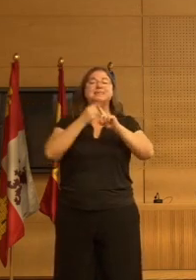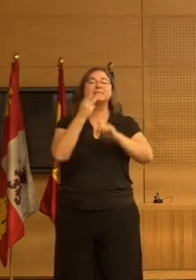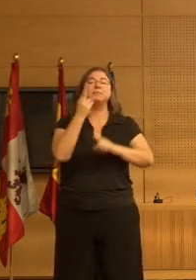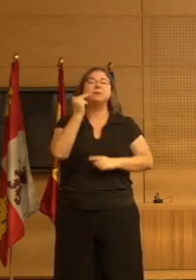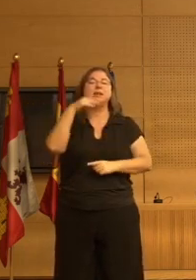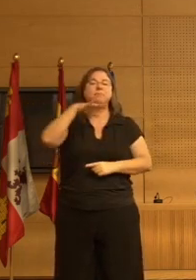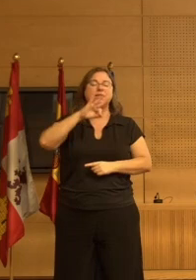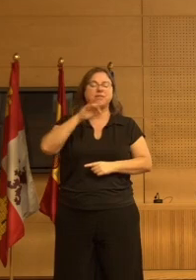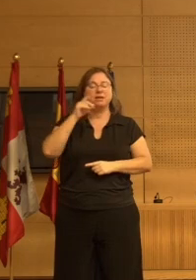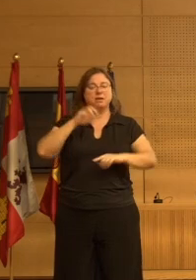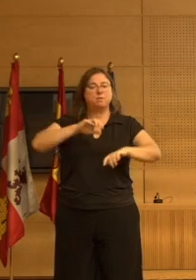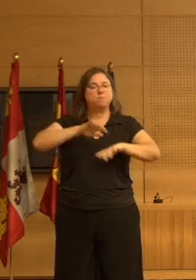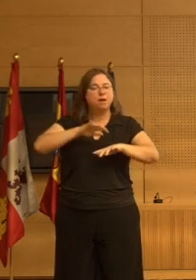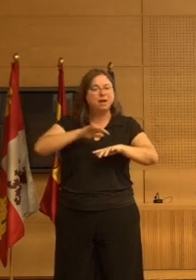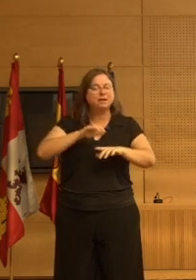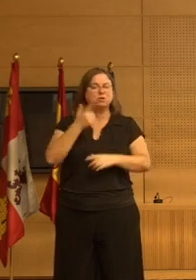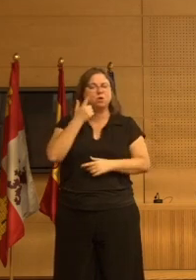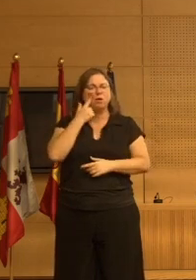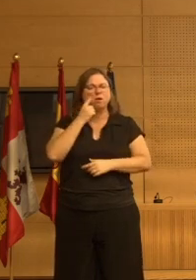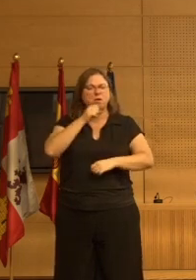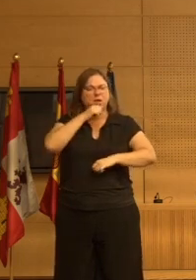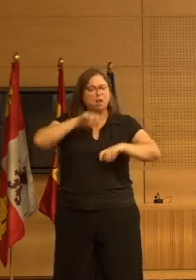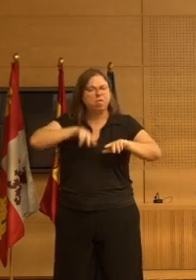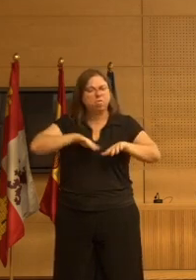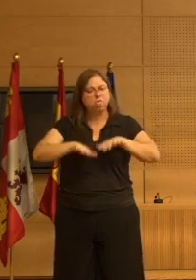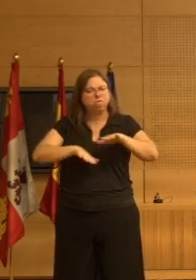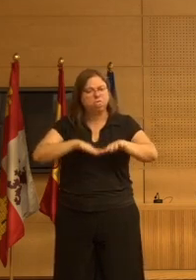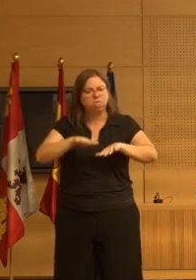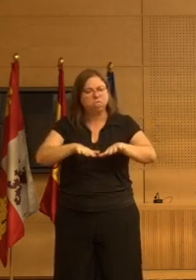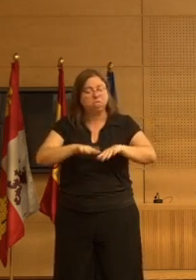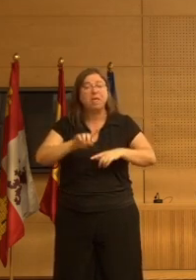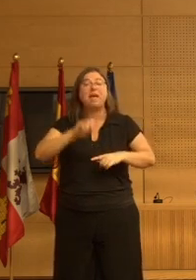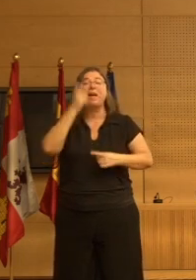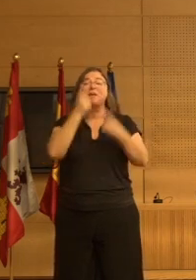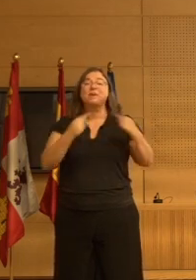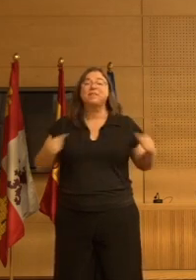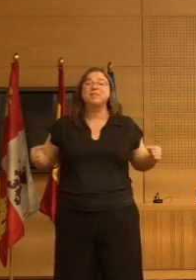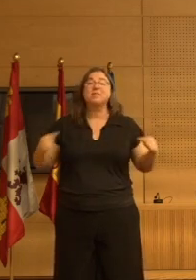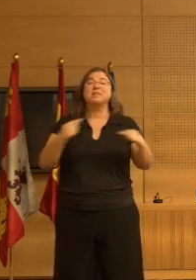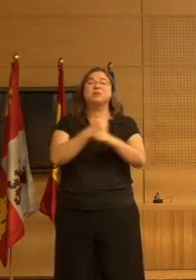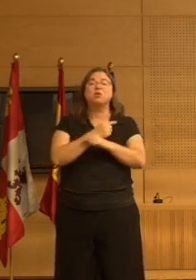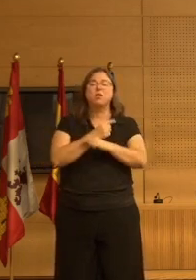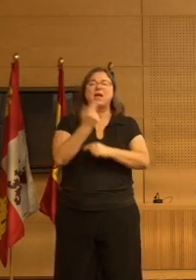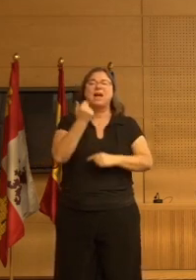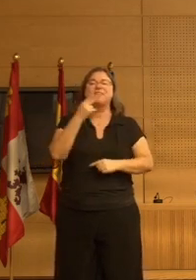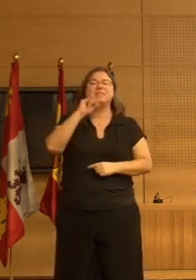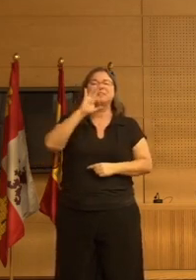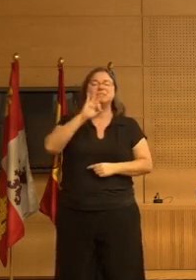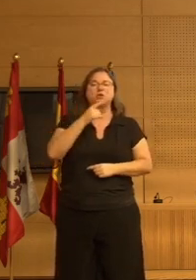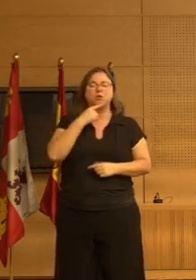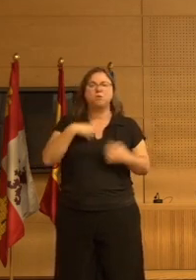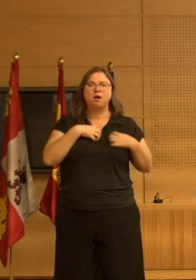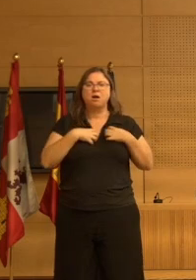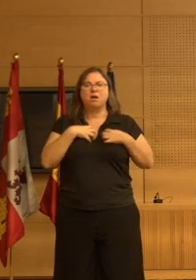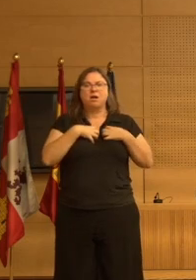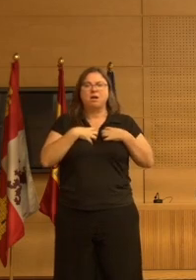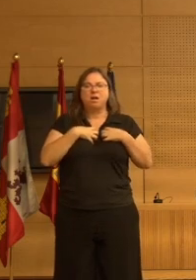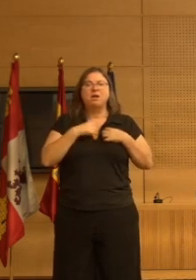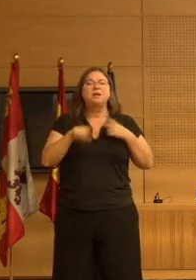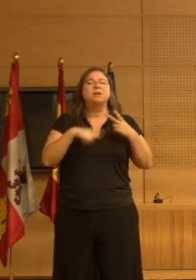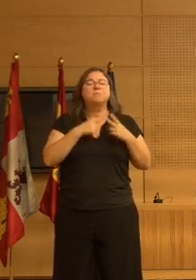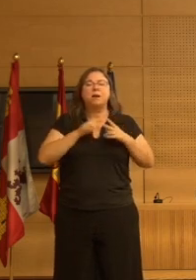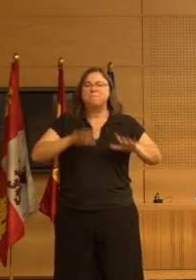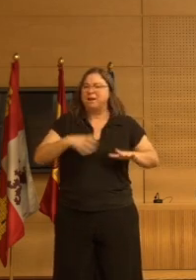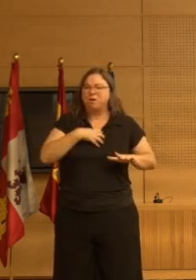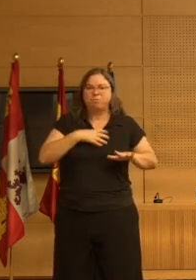parkinsonismo, temblor, enlentecimiento, pero a veces justo todo lo contrario, una acatisia, que es una especie de desasosiego, de un no